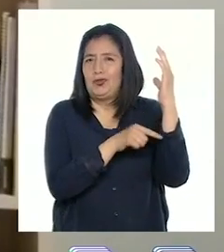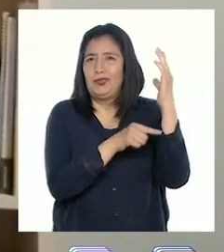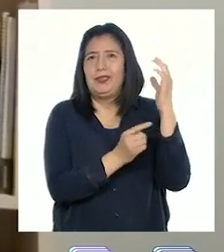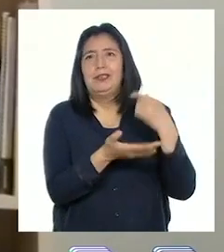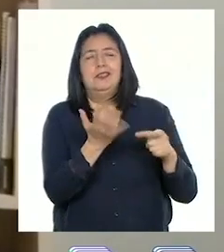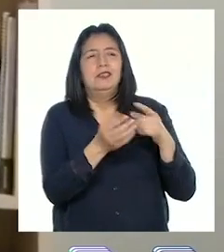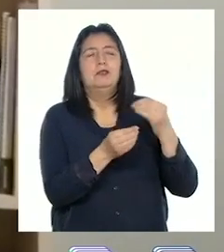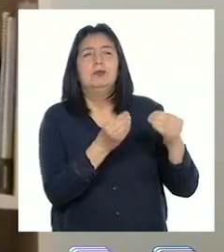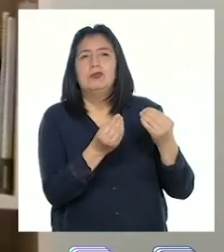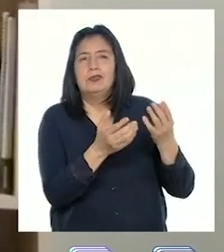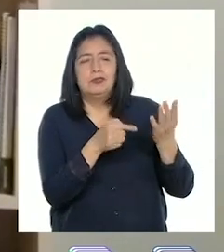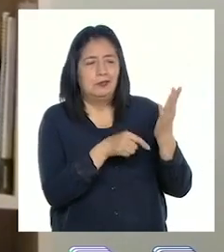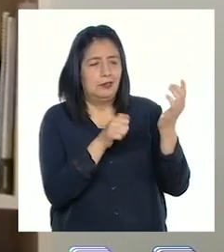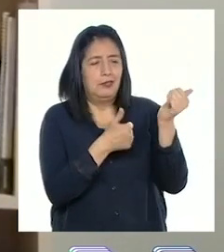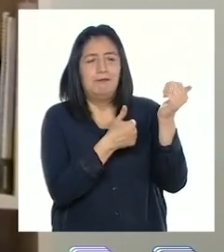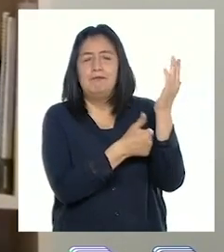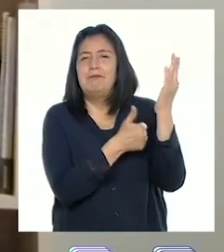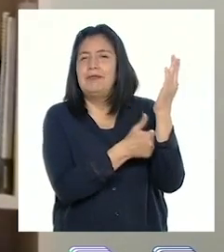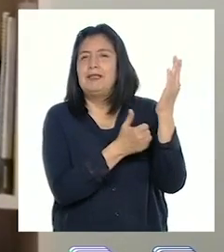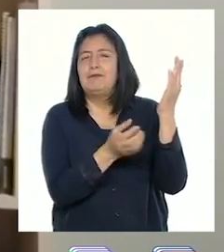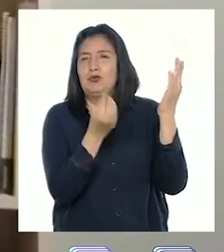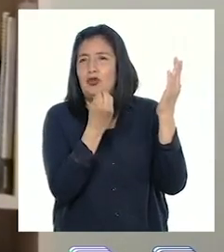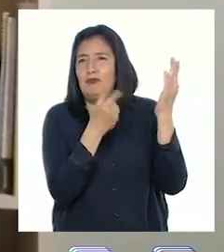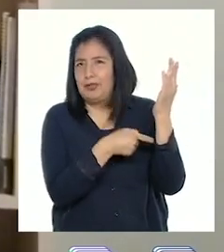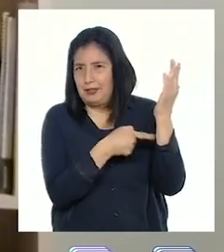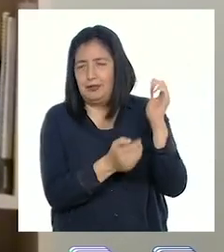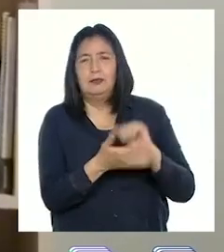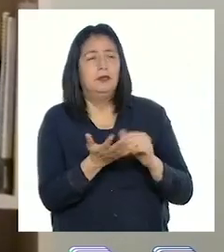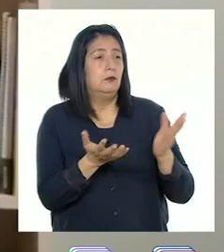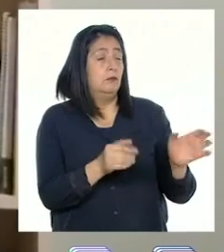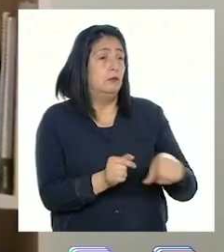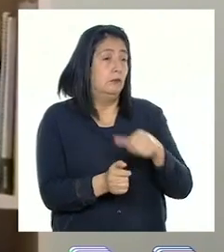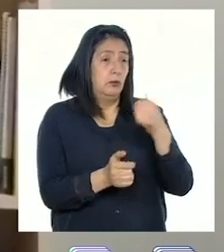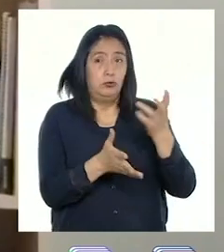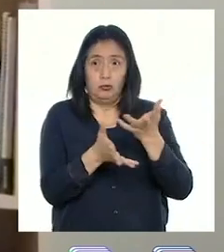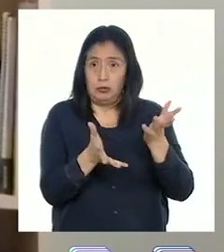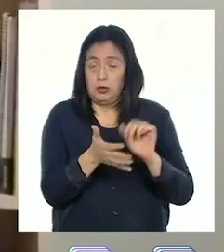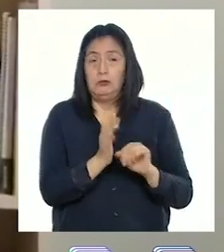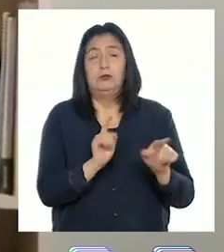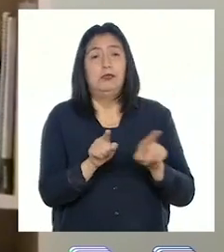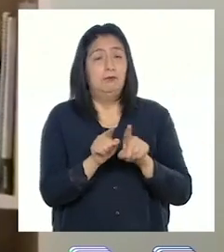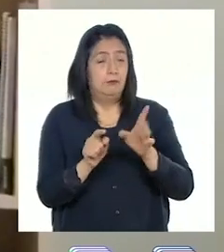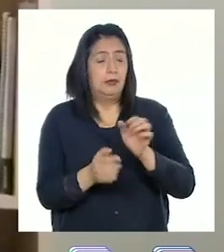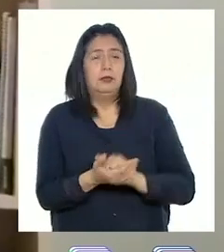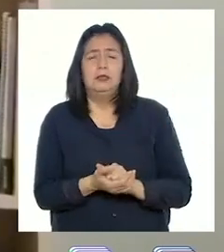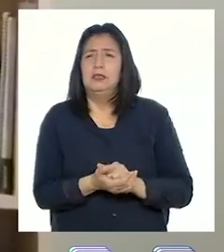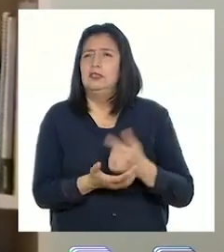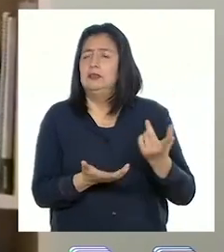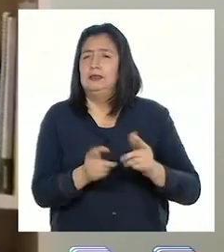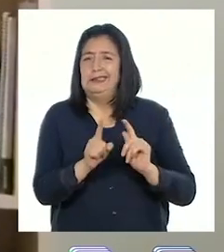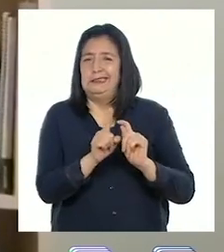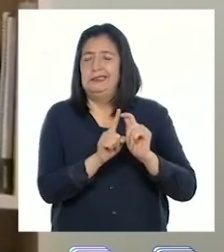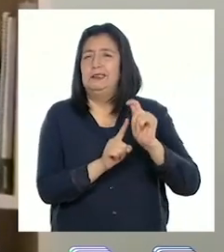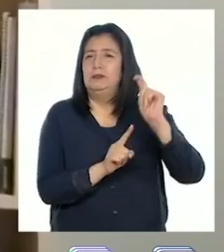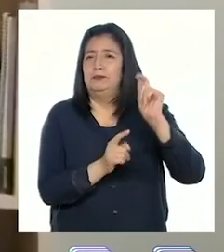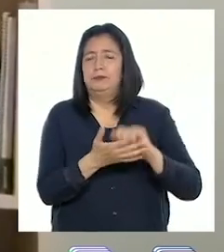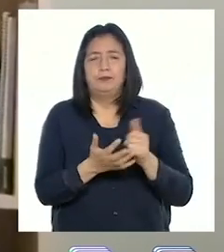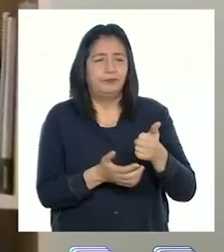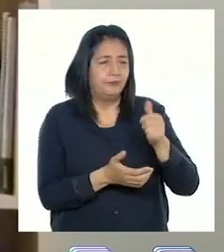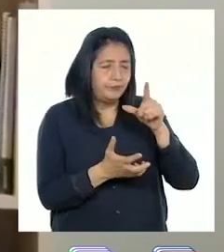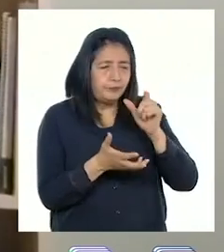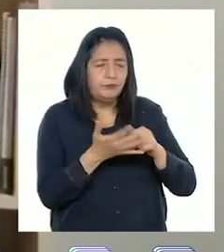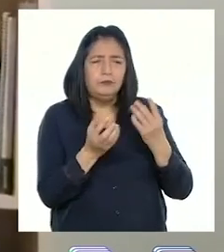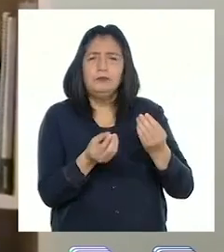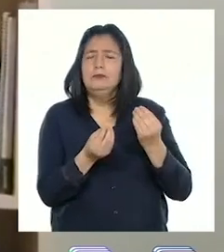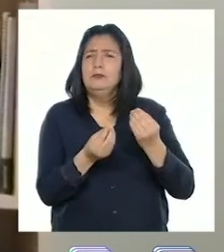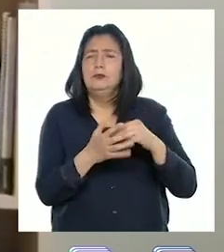que es un proceso en donde ellas fabrican sus propios alimentos. Por otro lado también tenemos a la temperatura y al agua